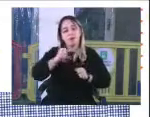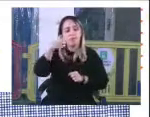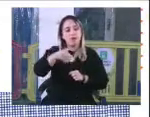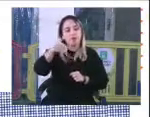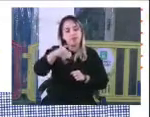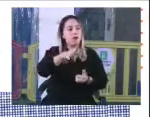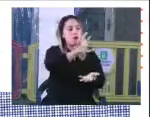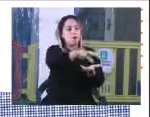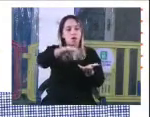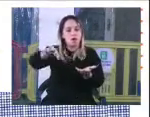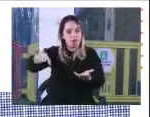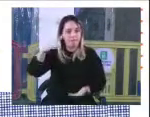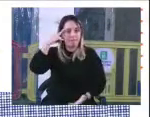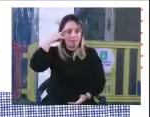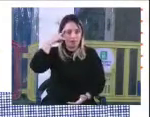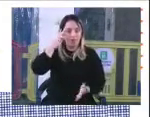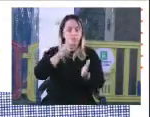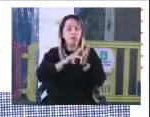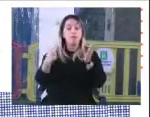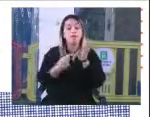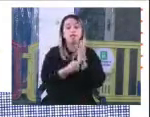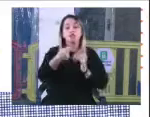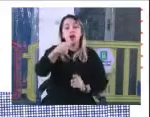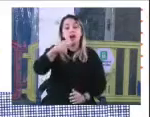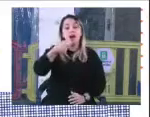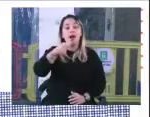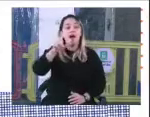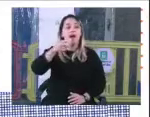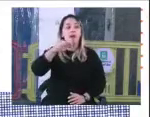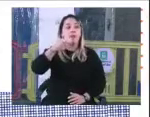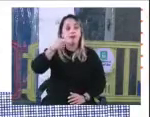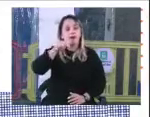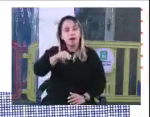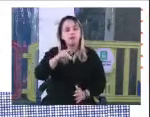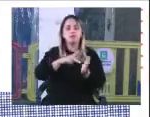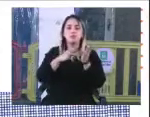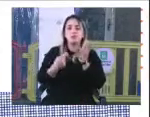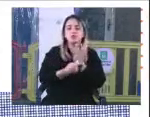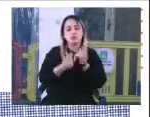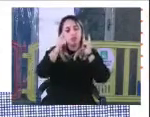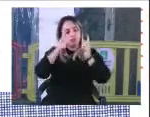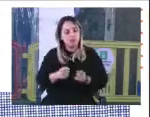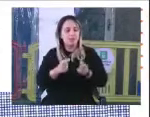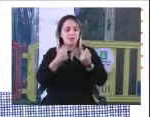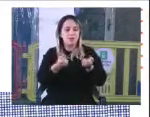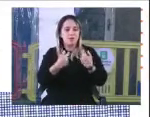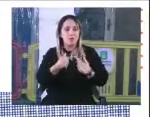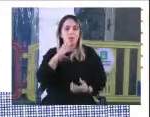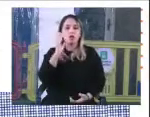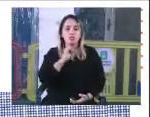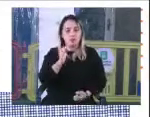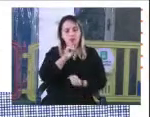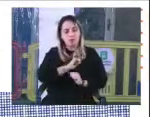memoria. El proyecto ALBA también ha sido una posibilidad de